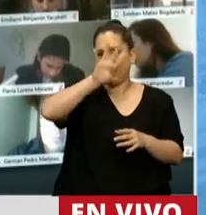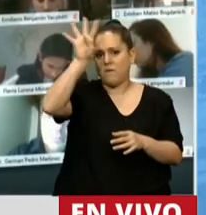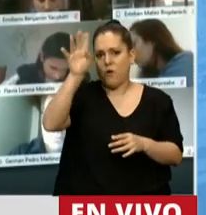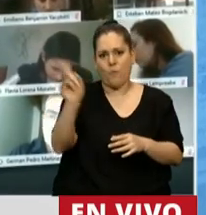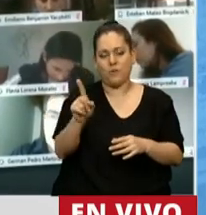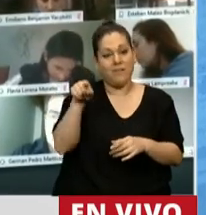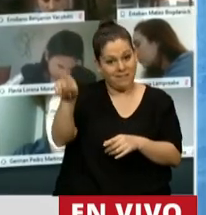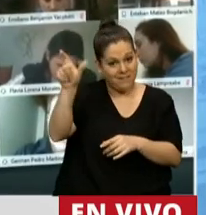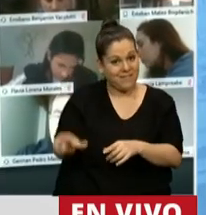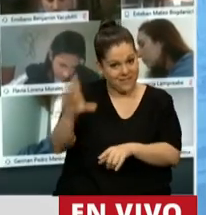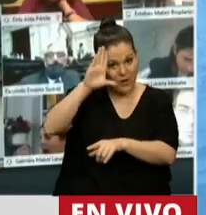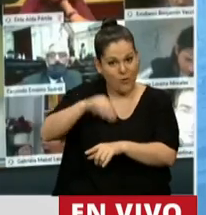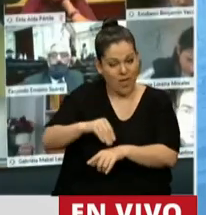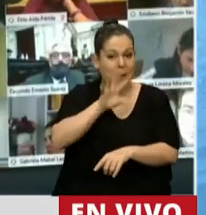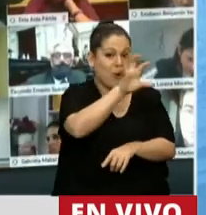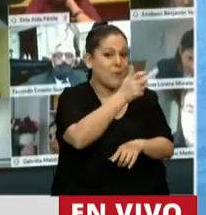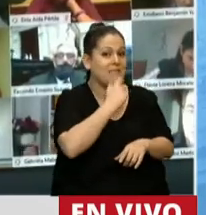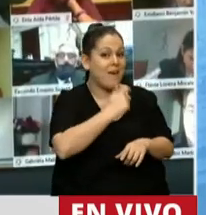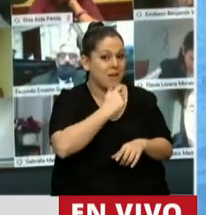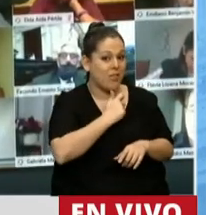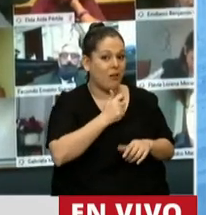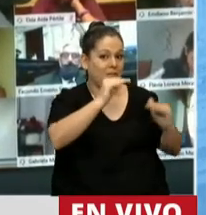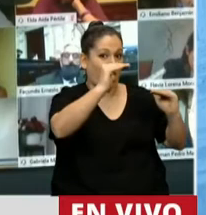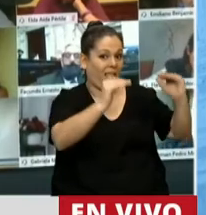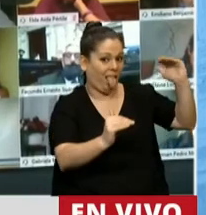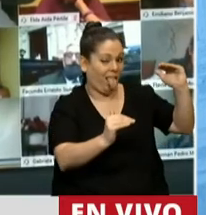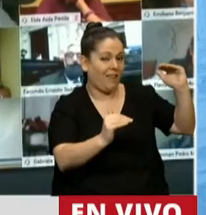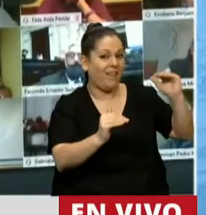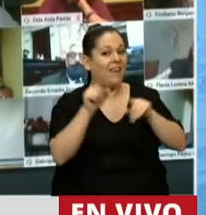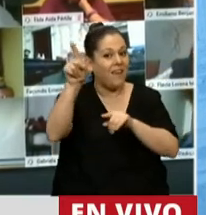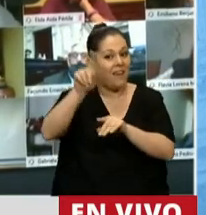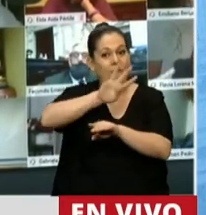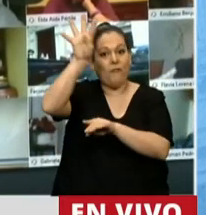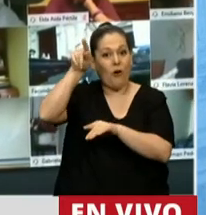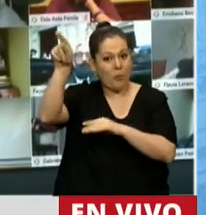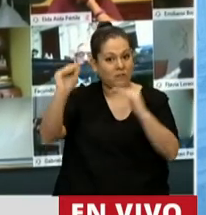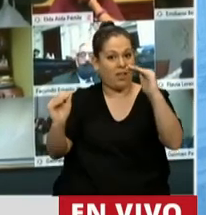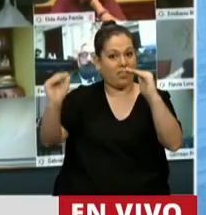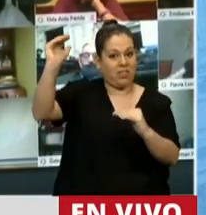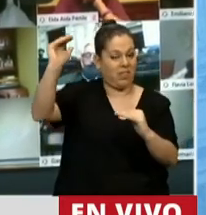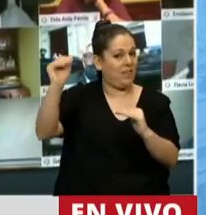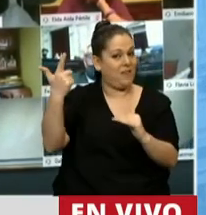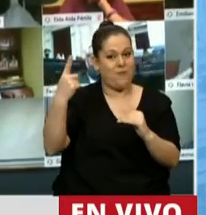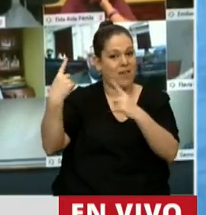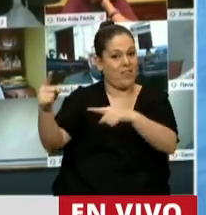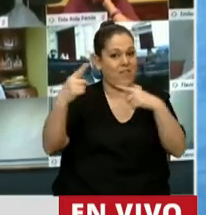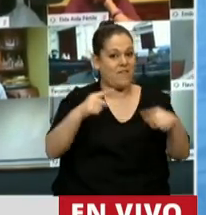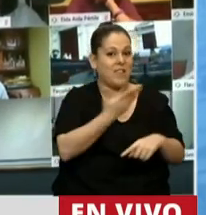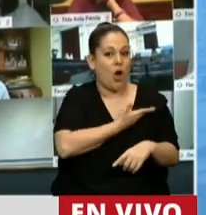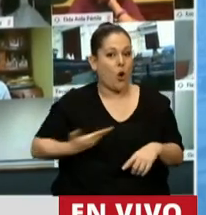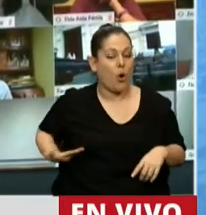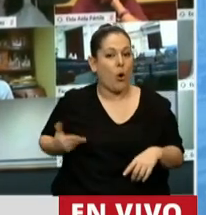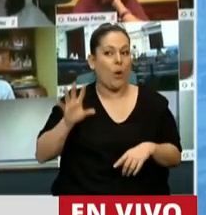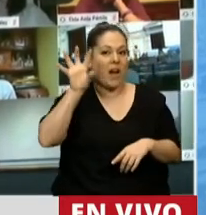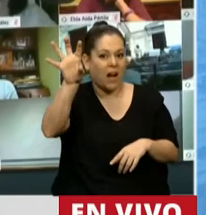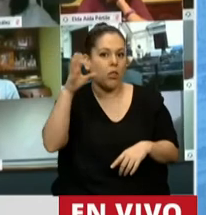ese señor que la provincia de Mendoza está en default y la provincia de Formosa no tiene el déficit de un gobernador que tenga que